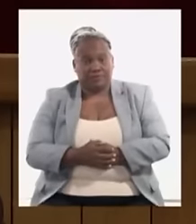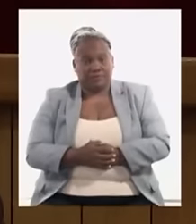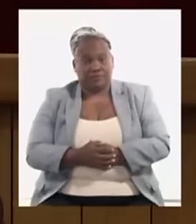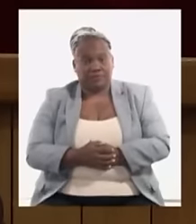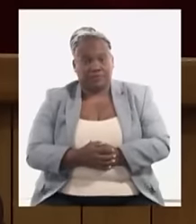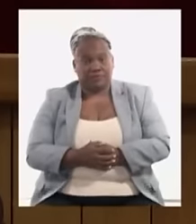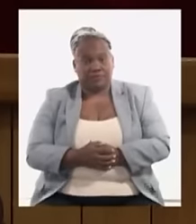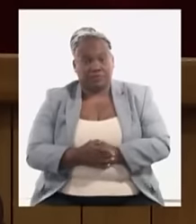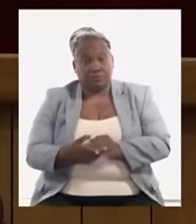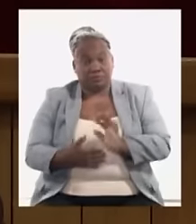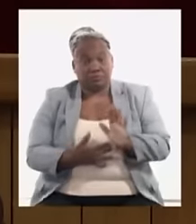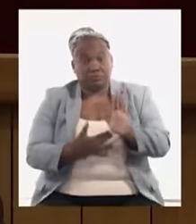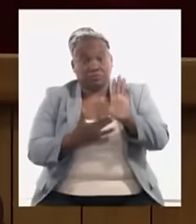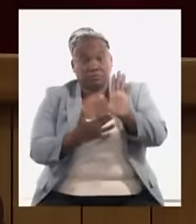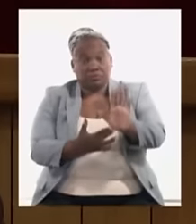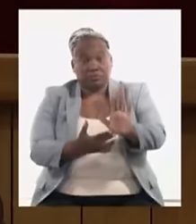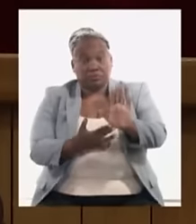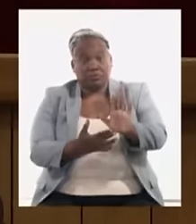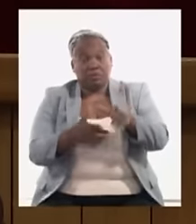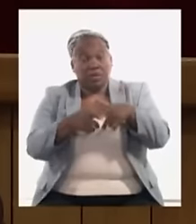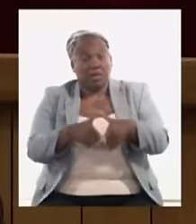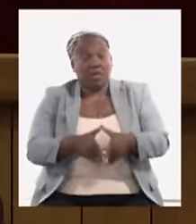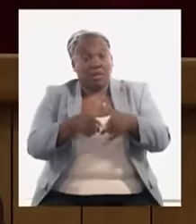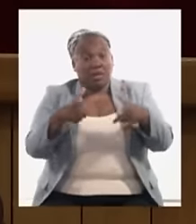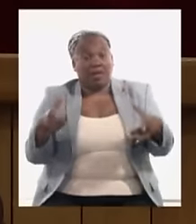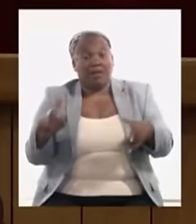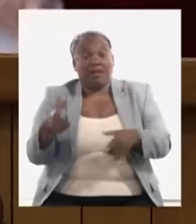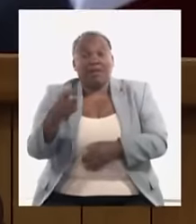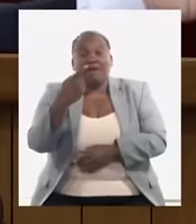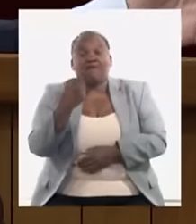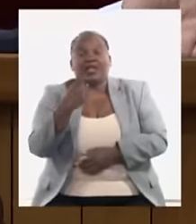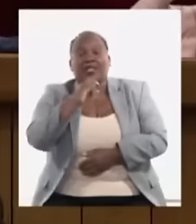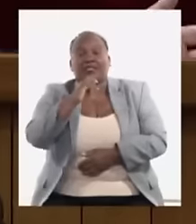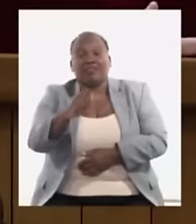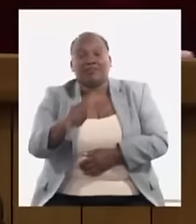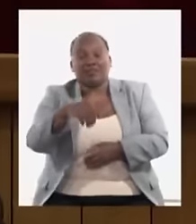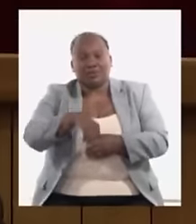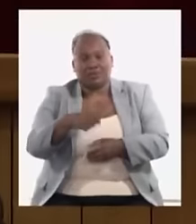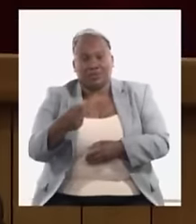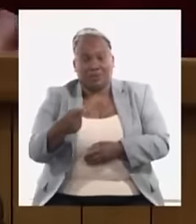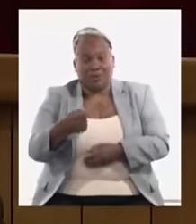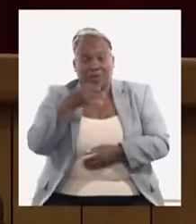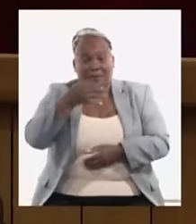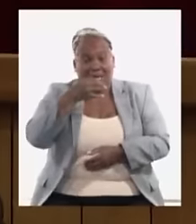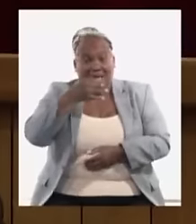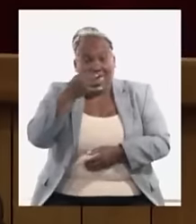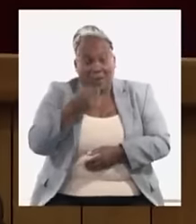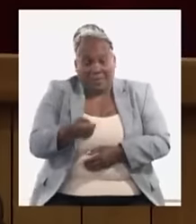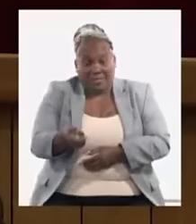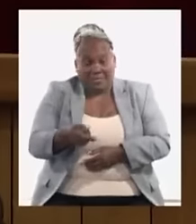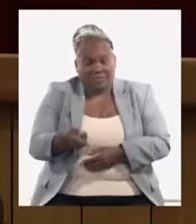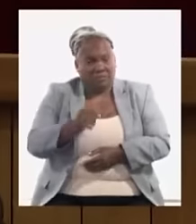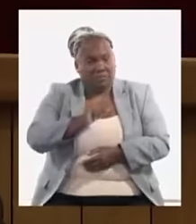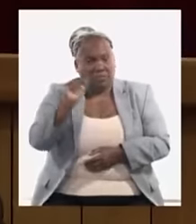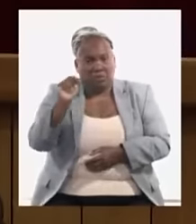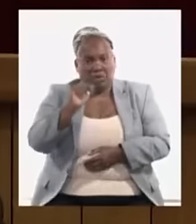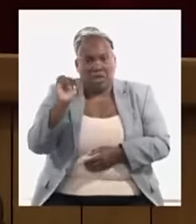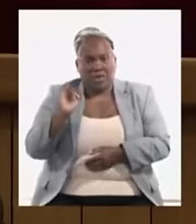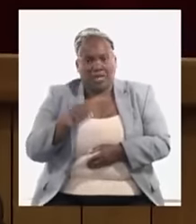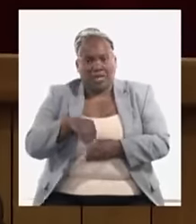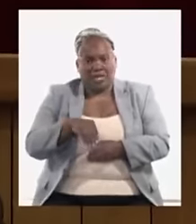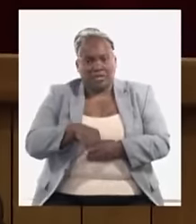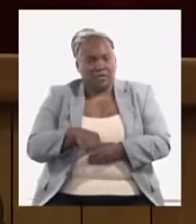se presentó un incremento del déficit presupuestario a partir de lo que yo hablaba ahorita no se alcanzaron los ingresos